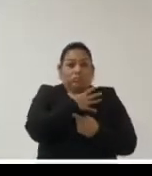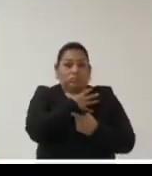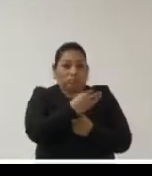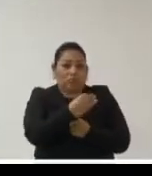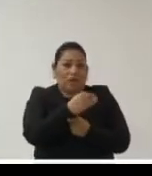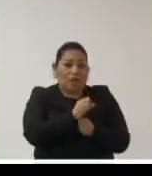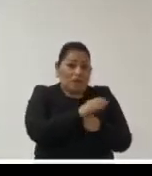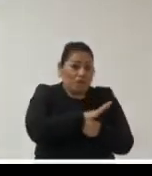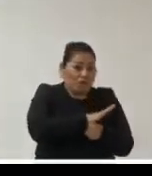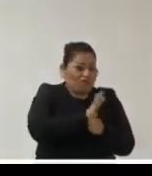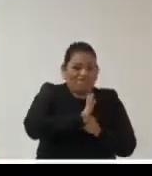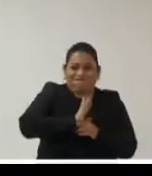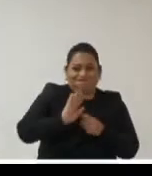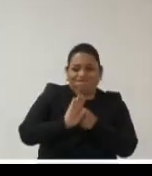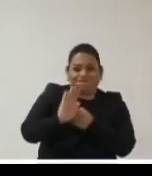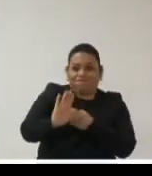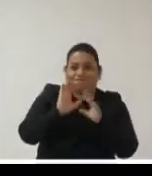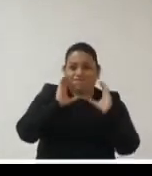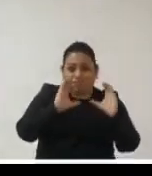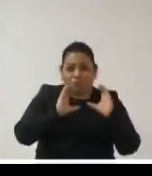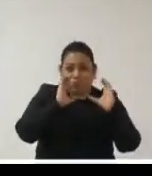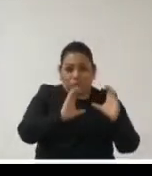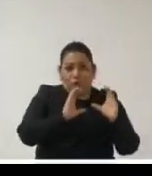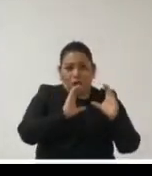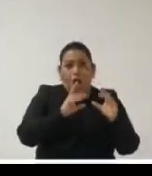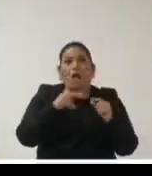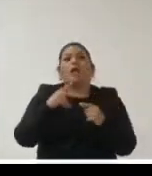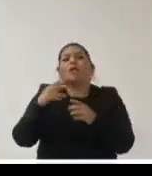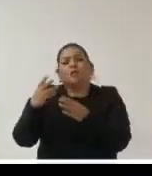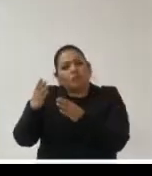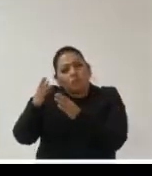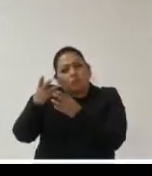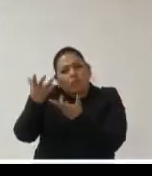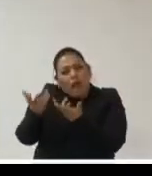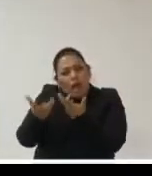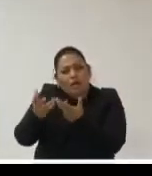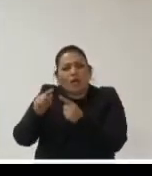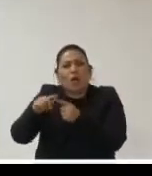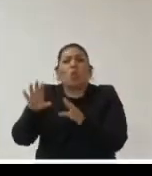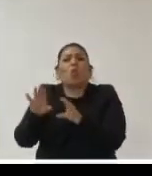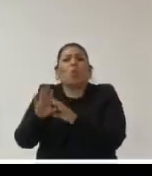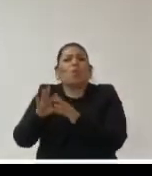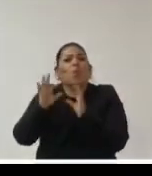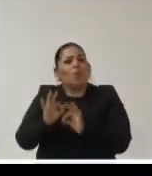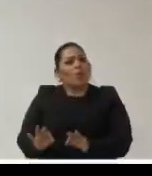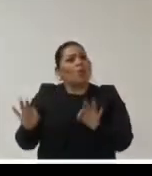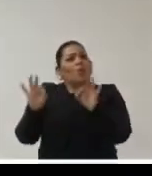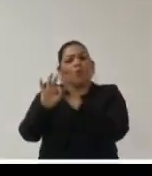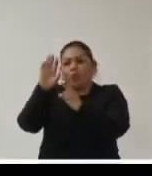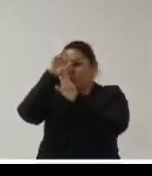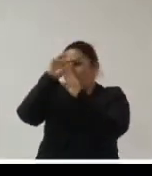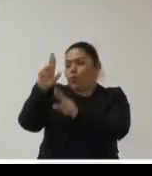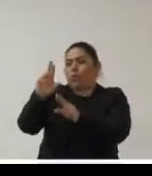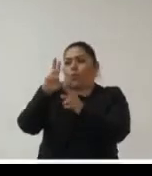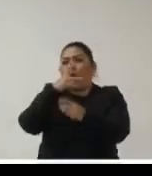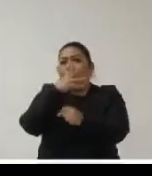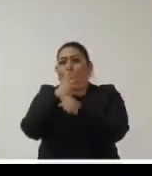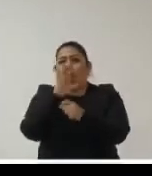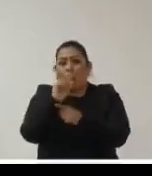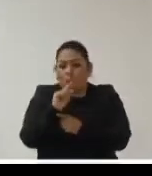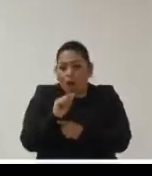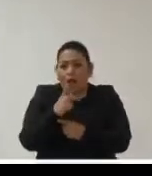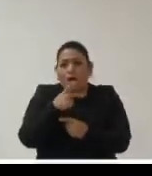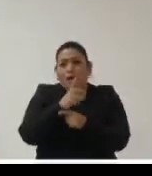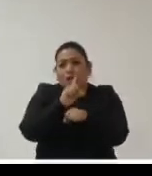básicamente los medios de abastecimiento varias decisiones más bien vitales la importancia de respetar las cuarentenas conocer el